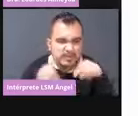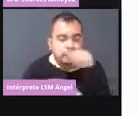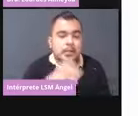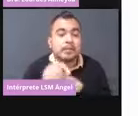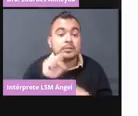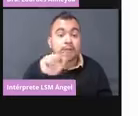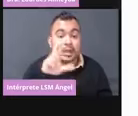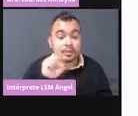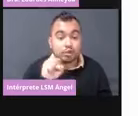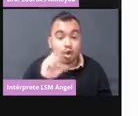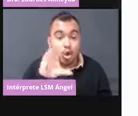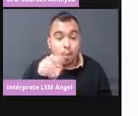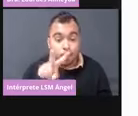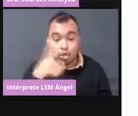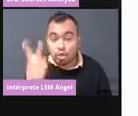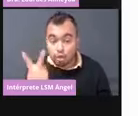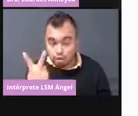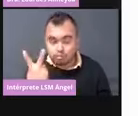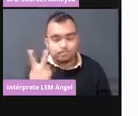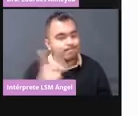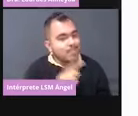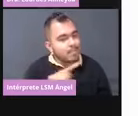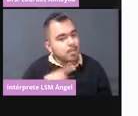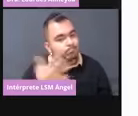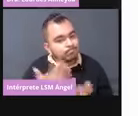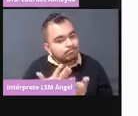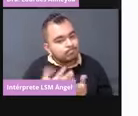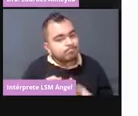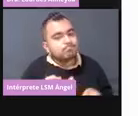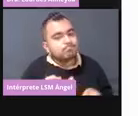días. La próxima.